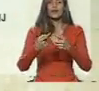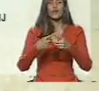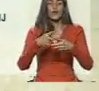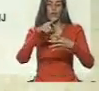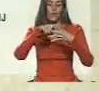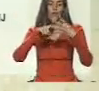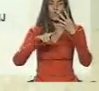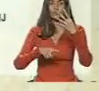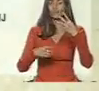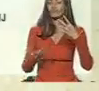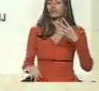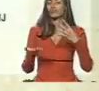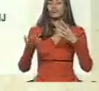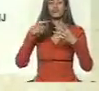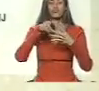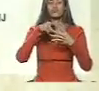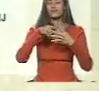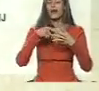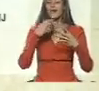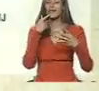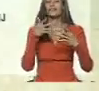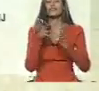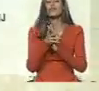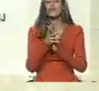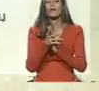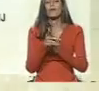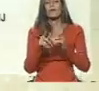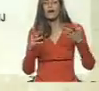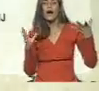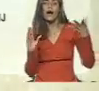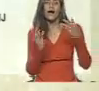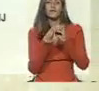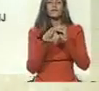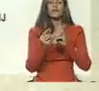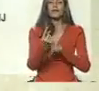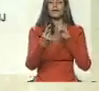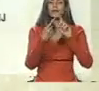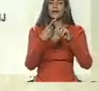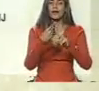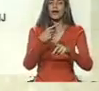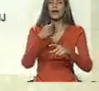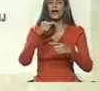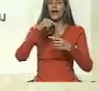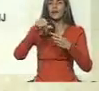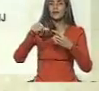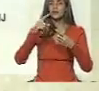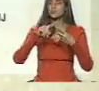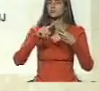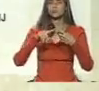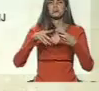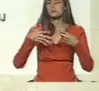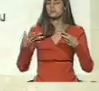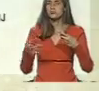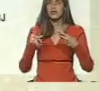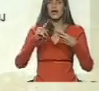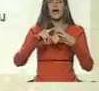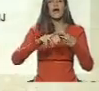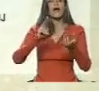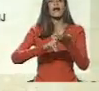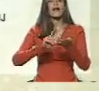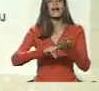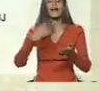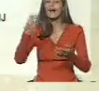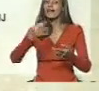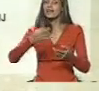cuatro ejes fundamentales, para resumirle el código en estos cuatro aspectos, el primero de ellos es las garantías